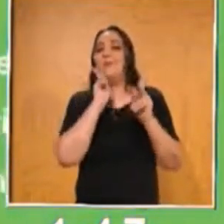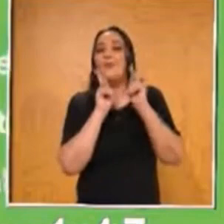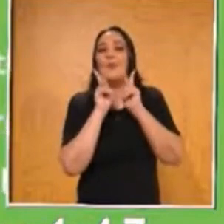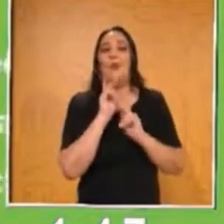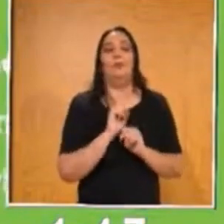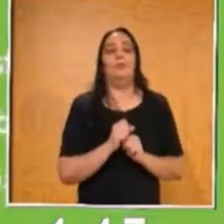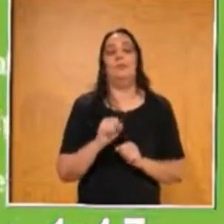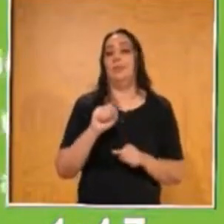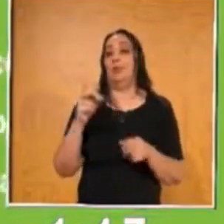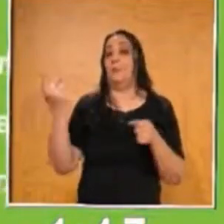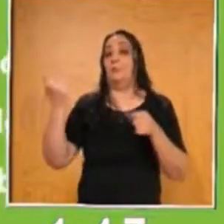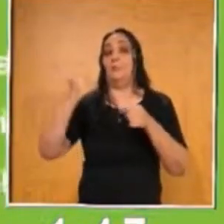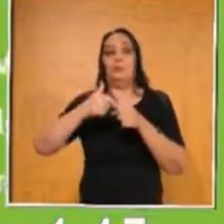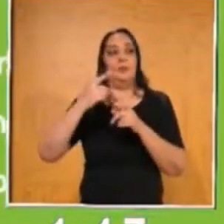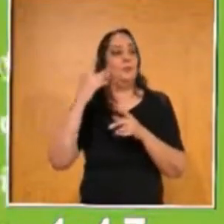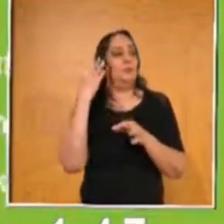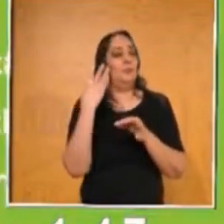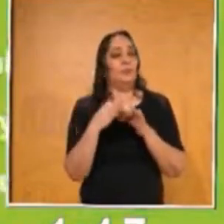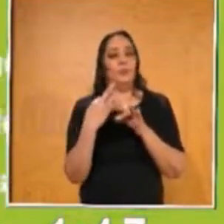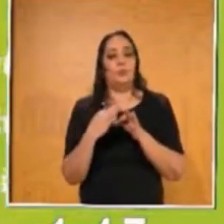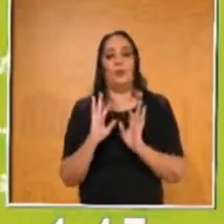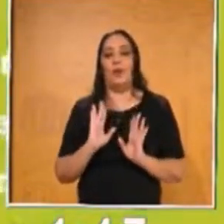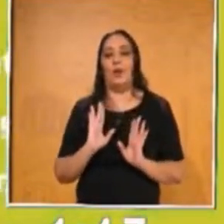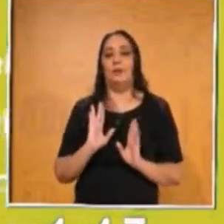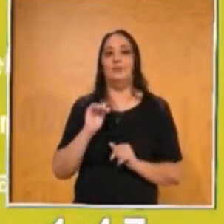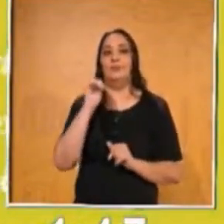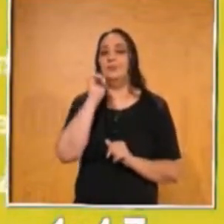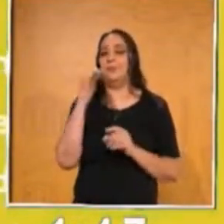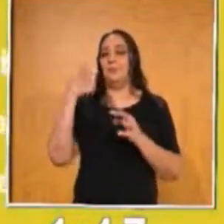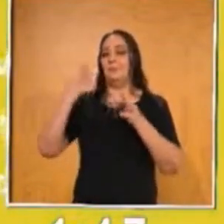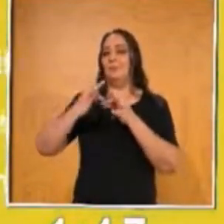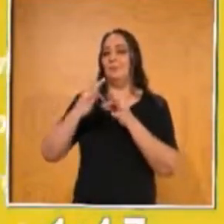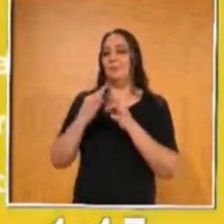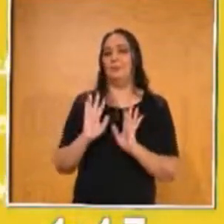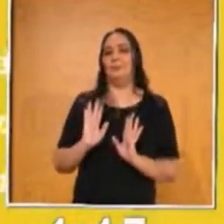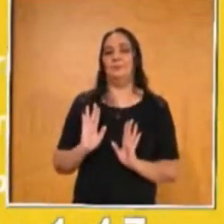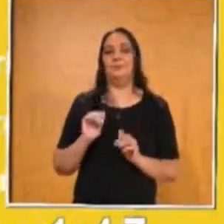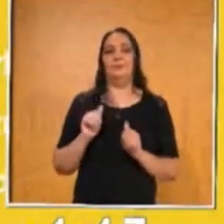De igual manera siempre tan puntuales. Tan puntuales como siempre.